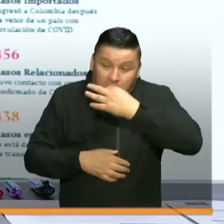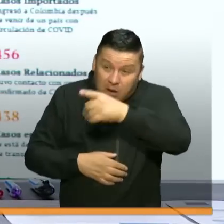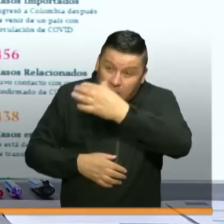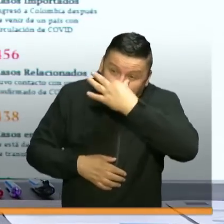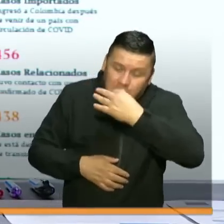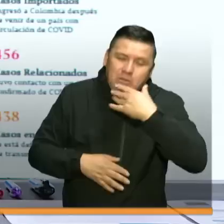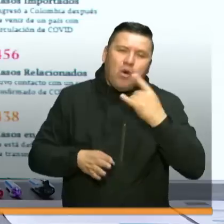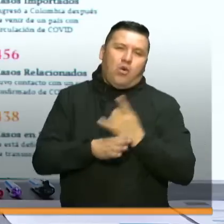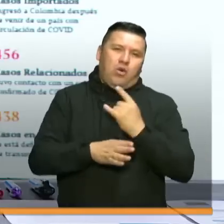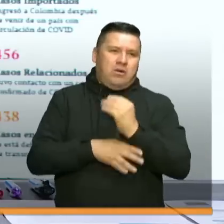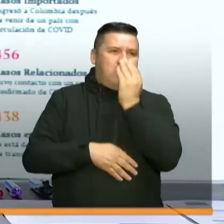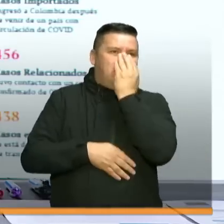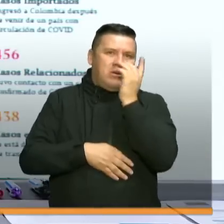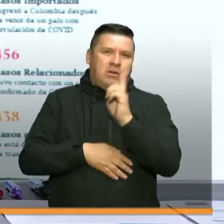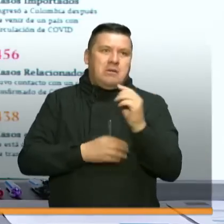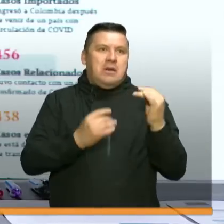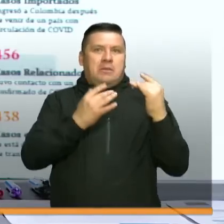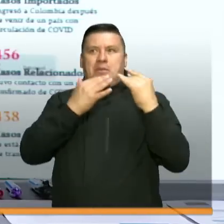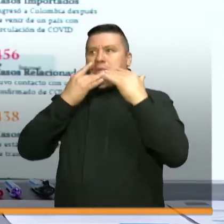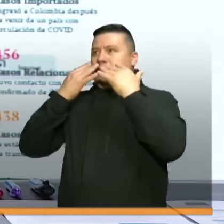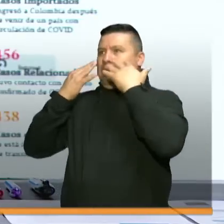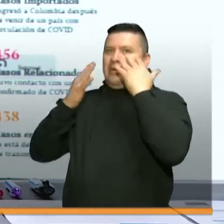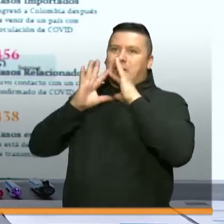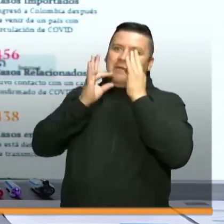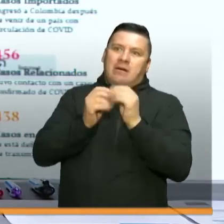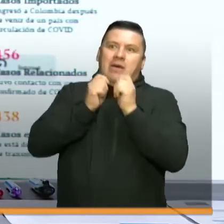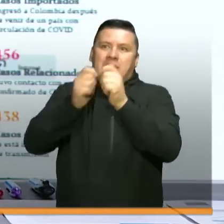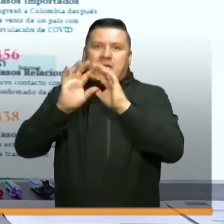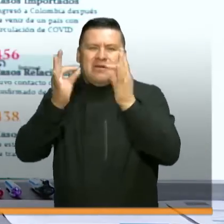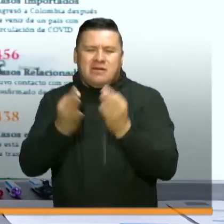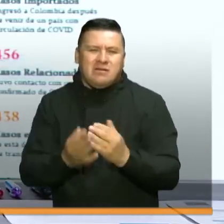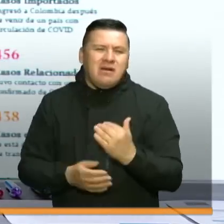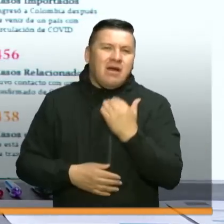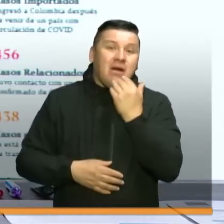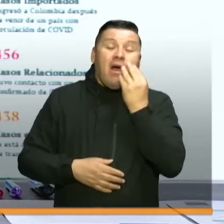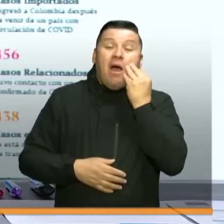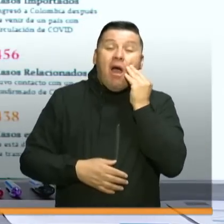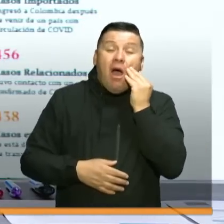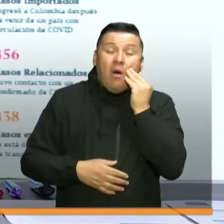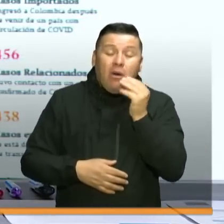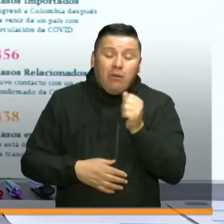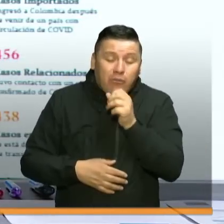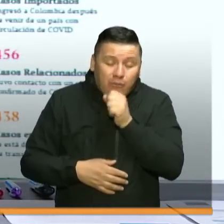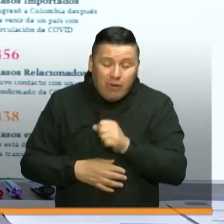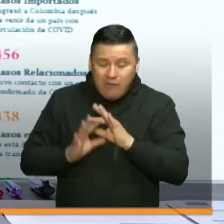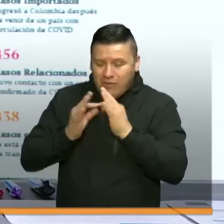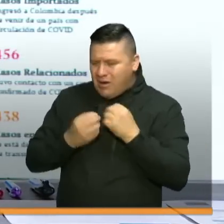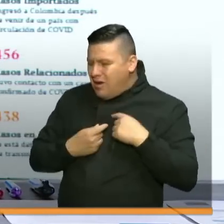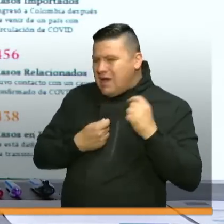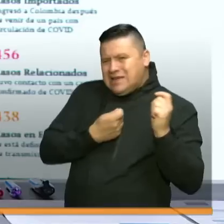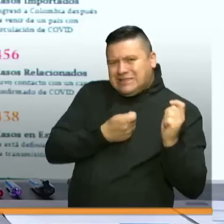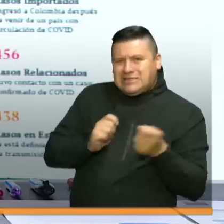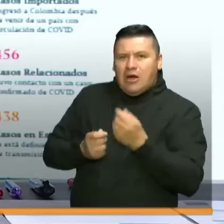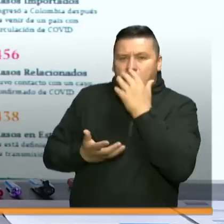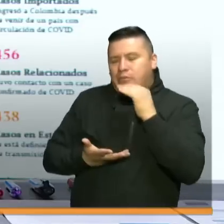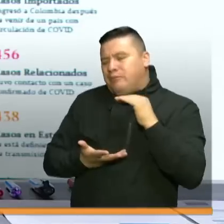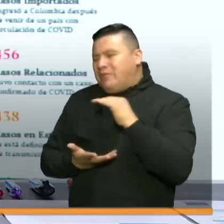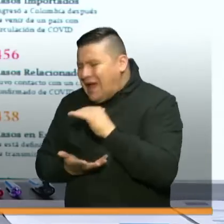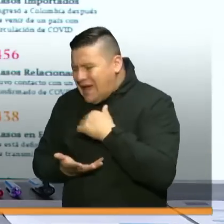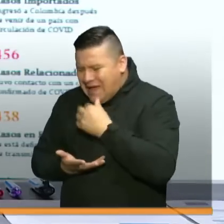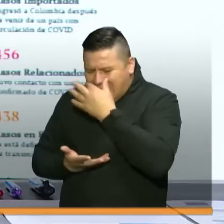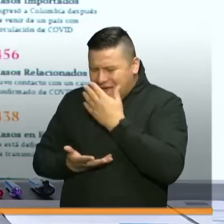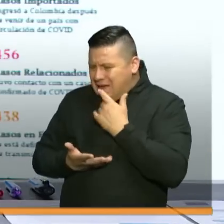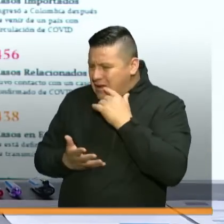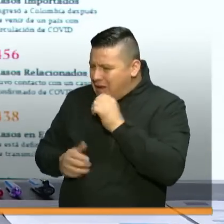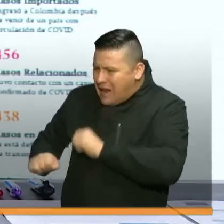es mejor usarlo para no contaminar a nuestros seres queridos. Si tenemos un abuelito en la casa y queremos ir a llevarle la comida o de pronto